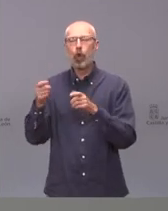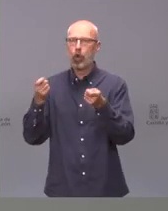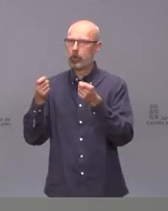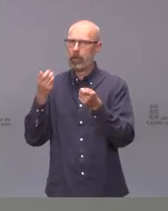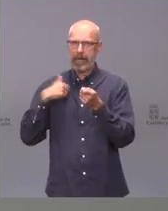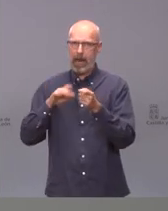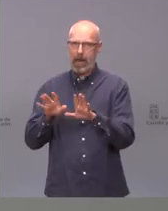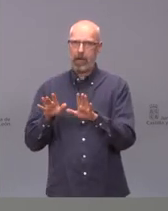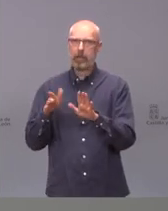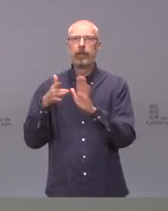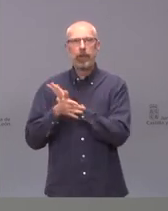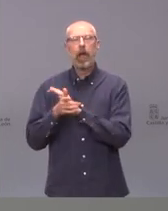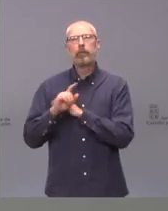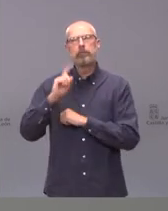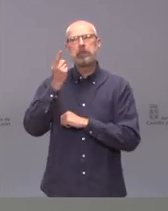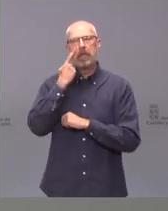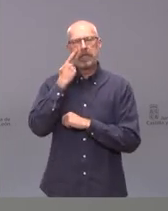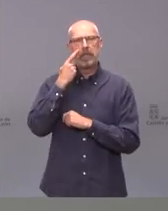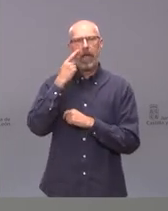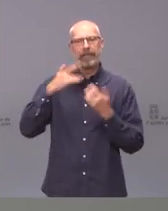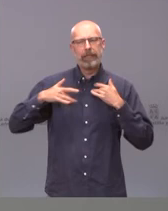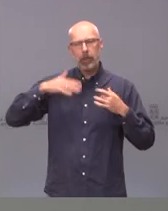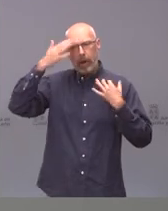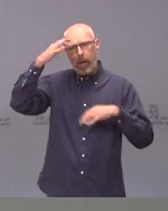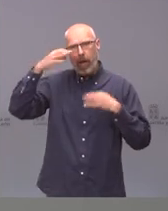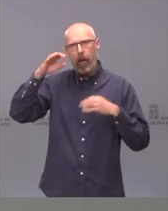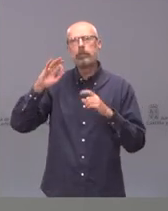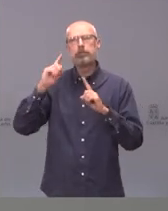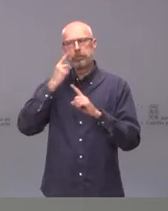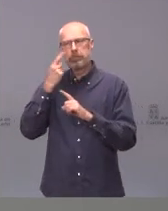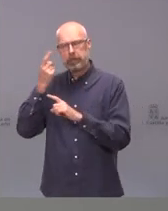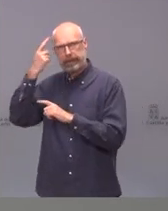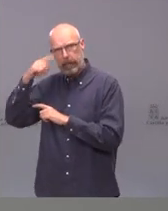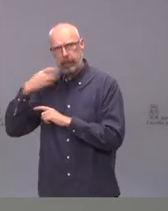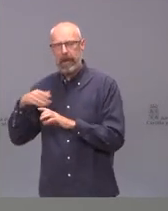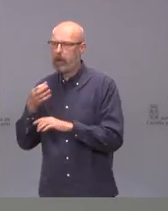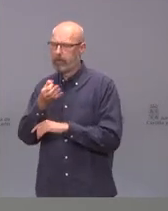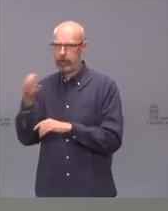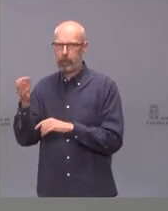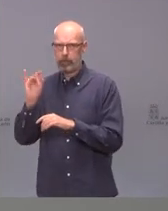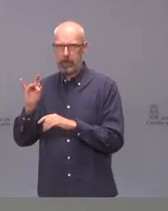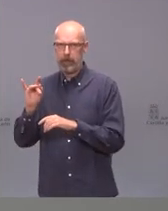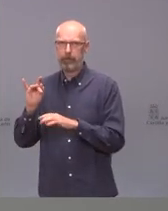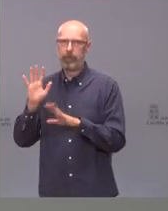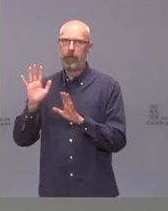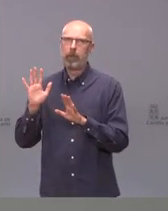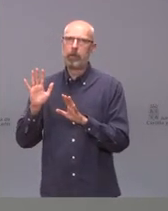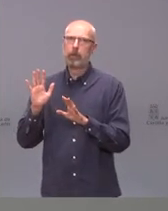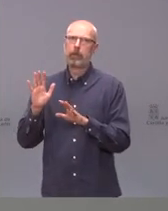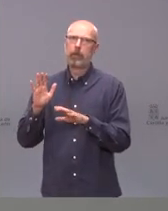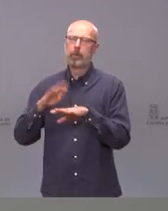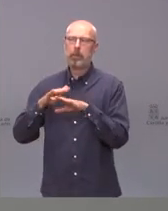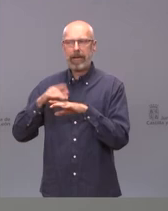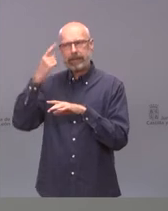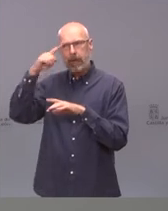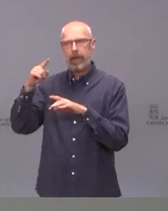nos viene bien el detectar asintomáticos o con sintomatología muy leve, pues evidentemente para